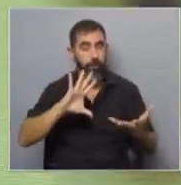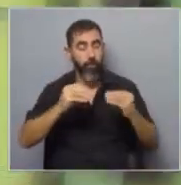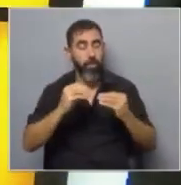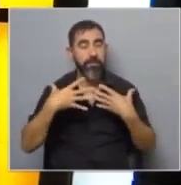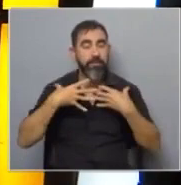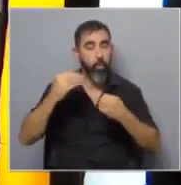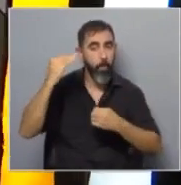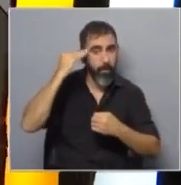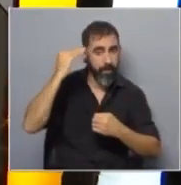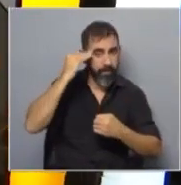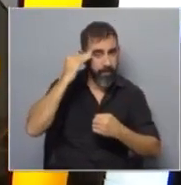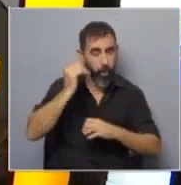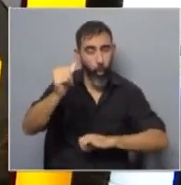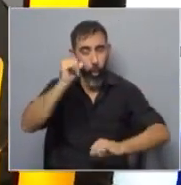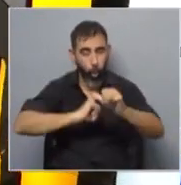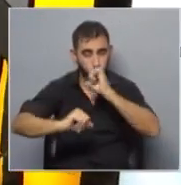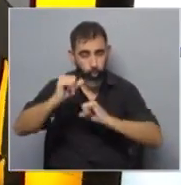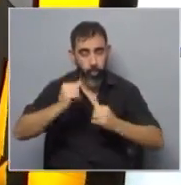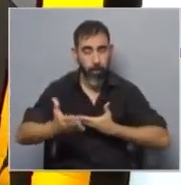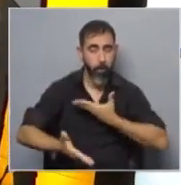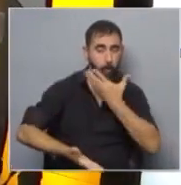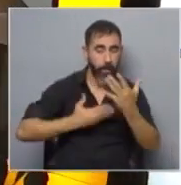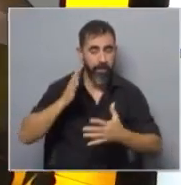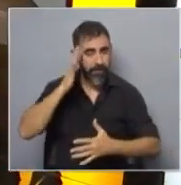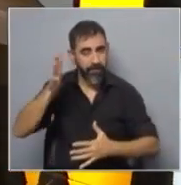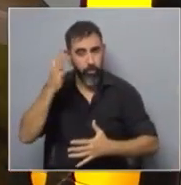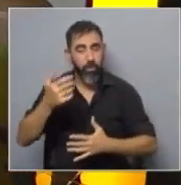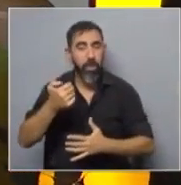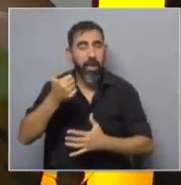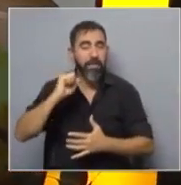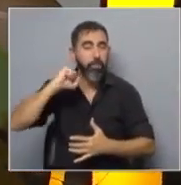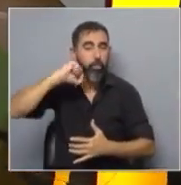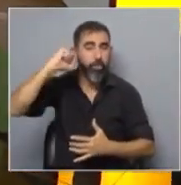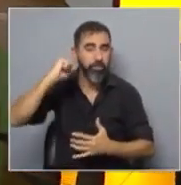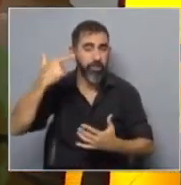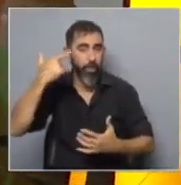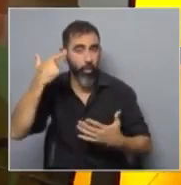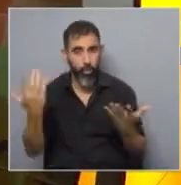mental. Consumen mucho alcohol, hay mucho malestar psicológico, intentos de autoeliminación.